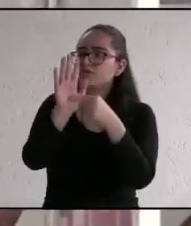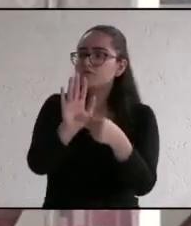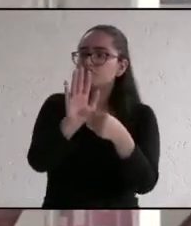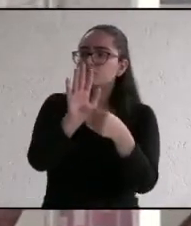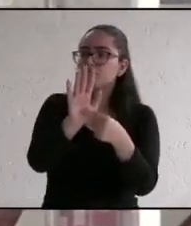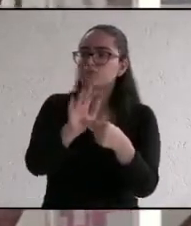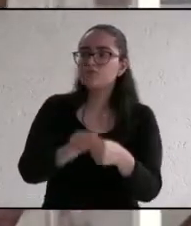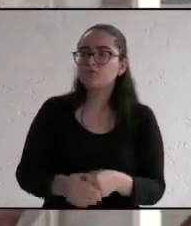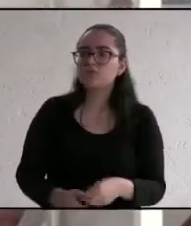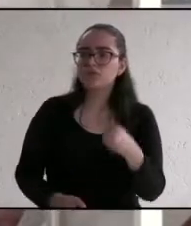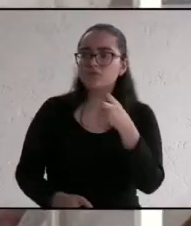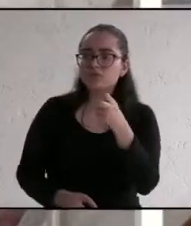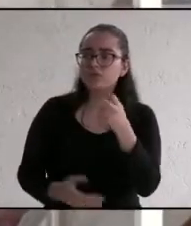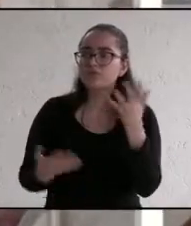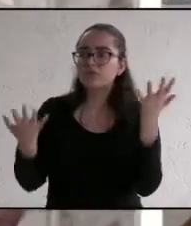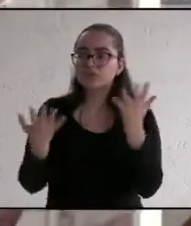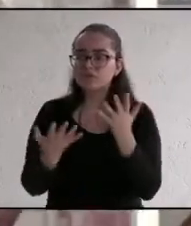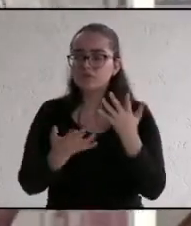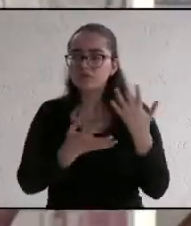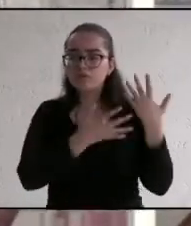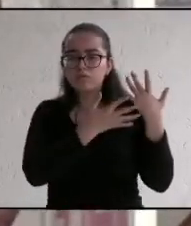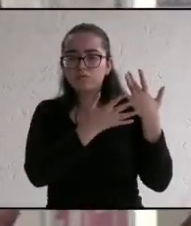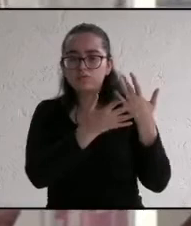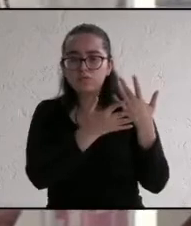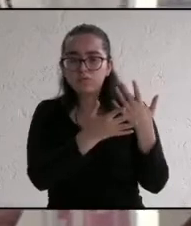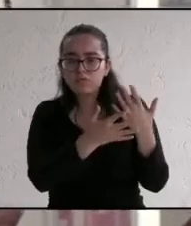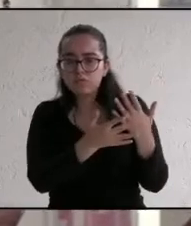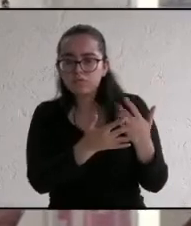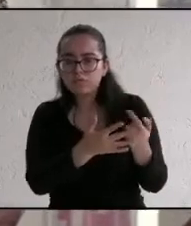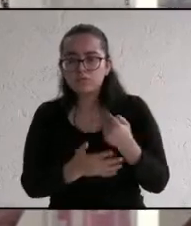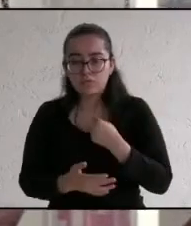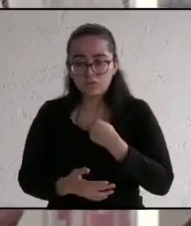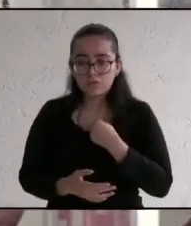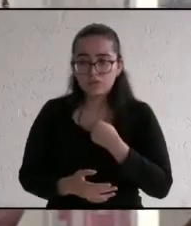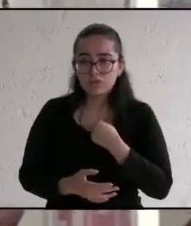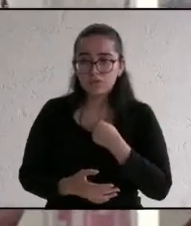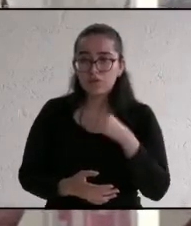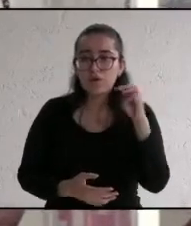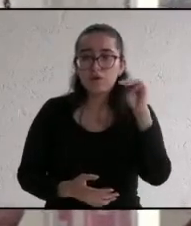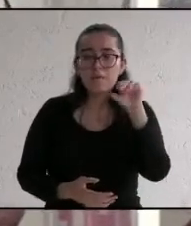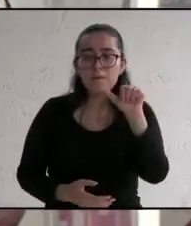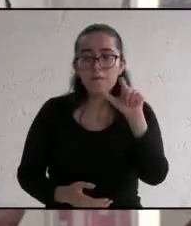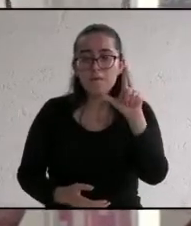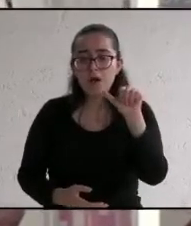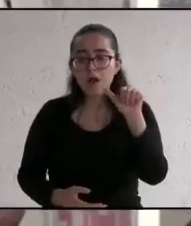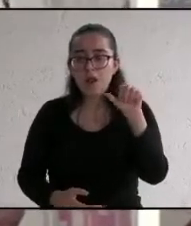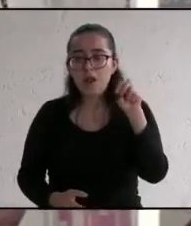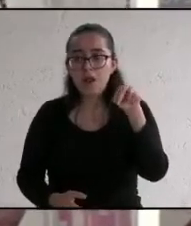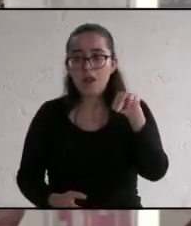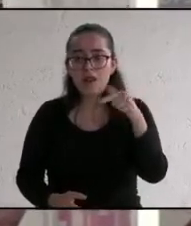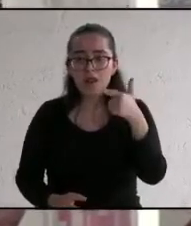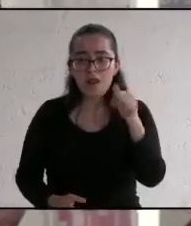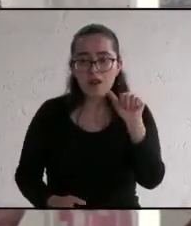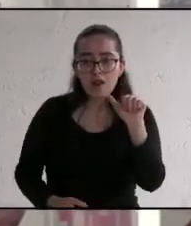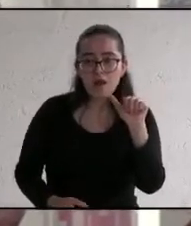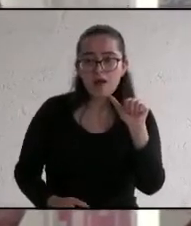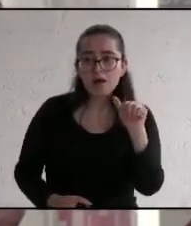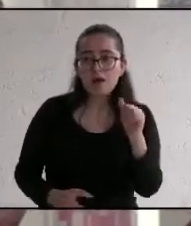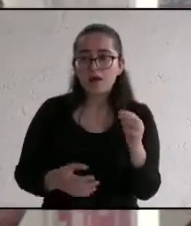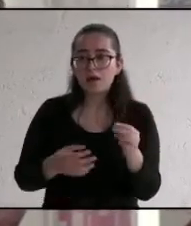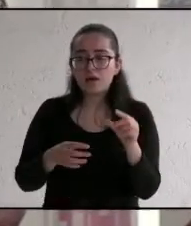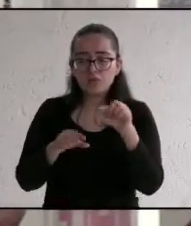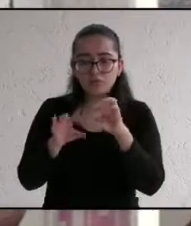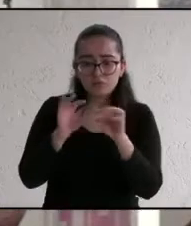hacer. Se inició hace años fui promotor de la malanga frita iniciador y ahora muchas